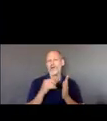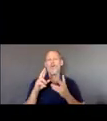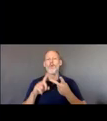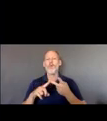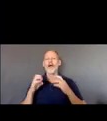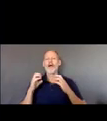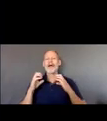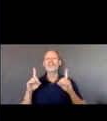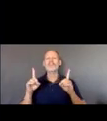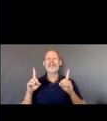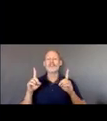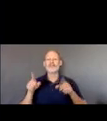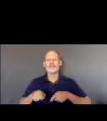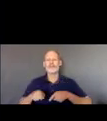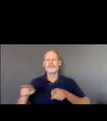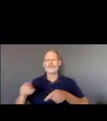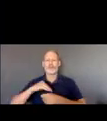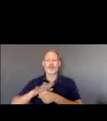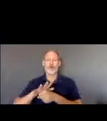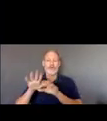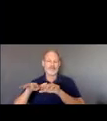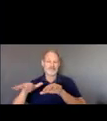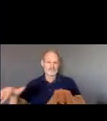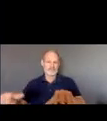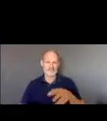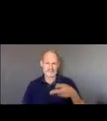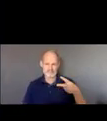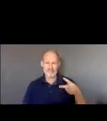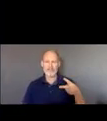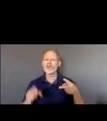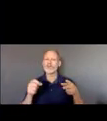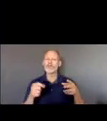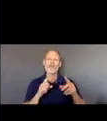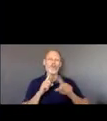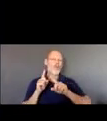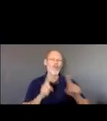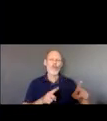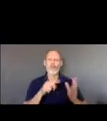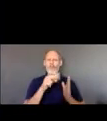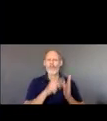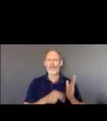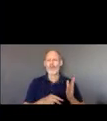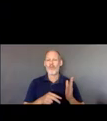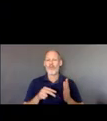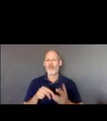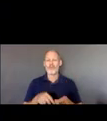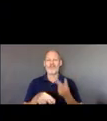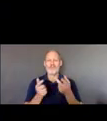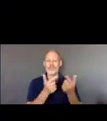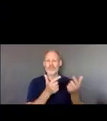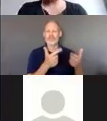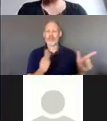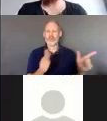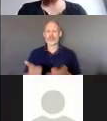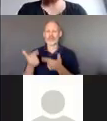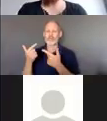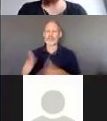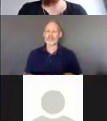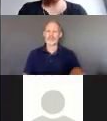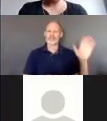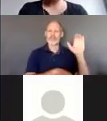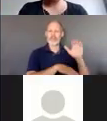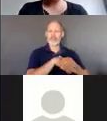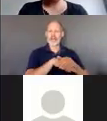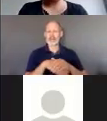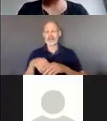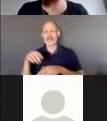de COVID-19 están disponibles en inglés y en español pero estos son recursos en nuestro sitio web y